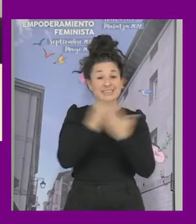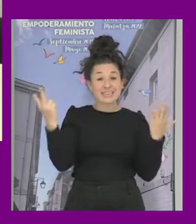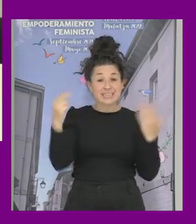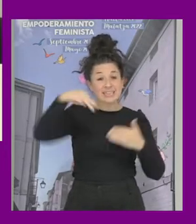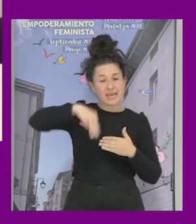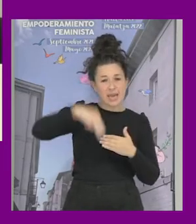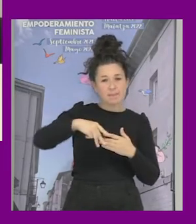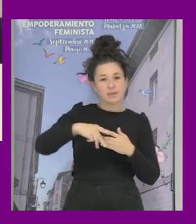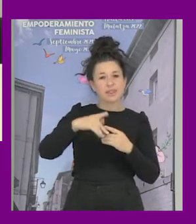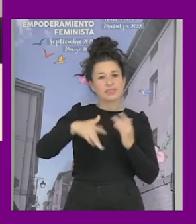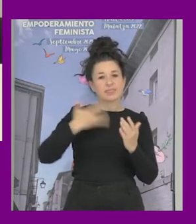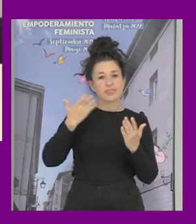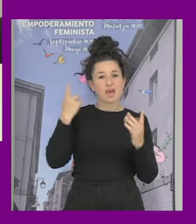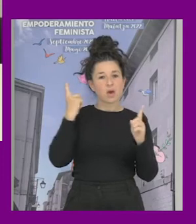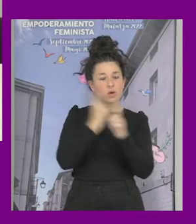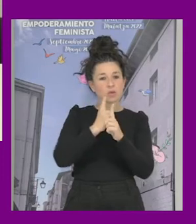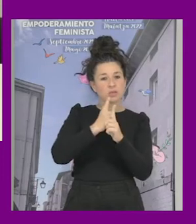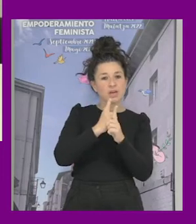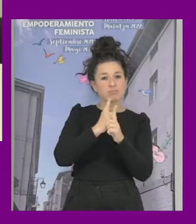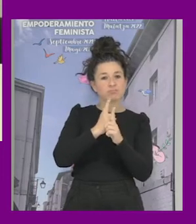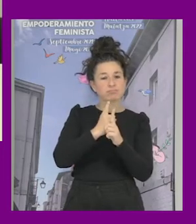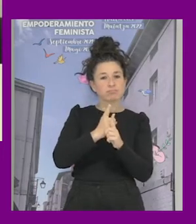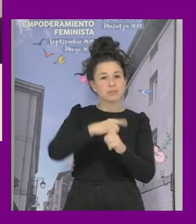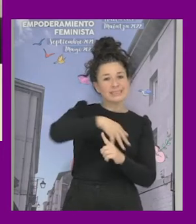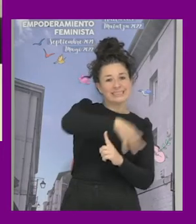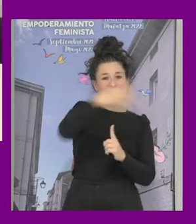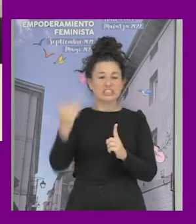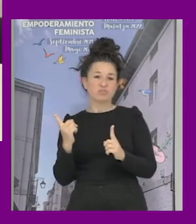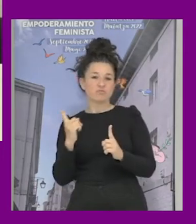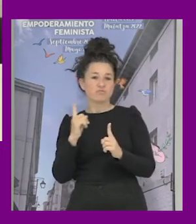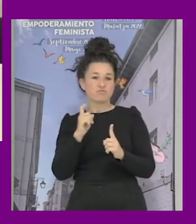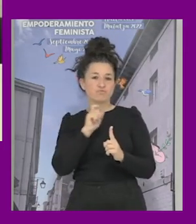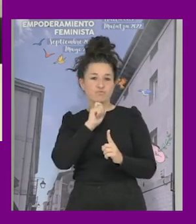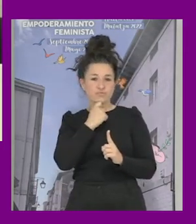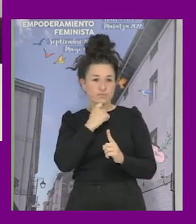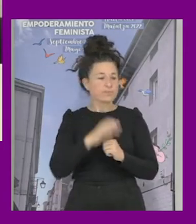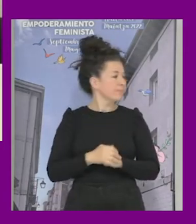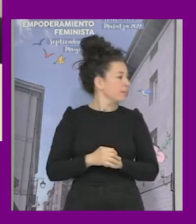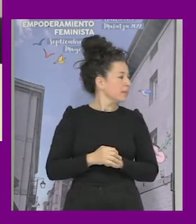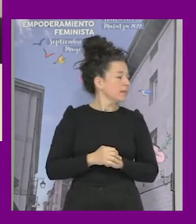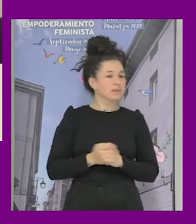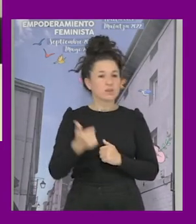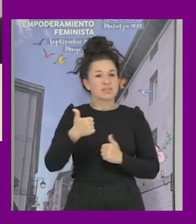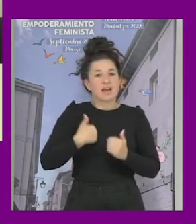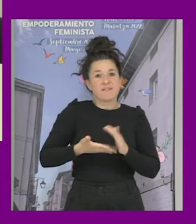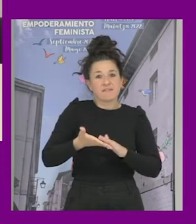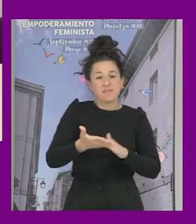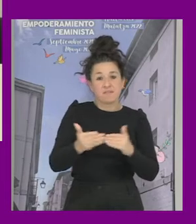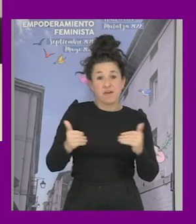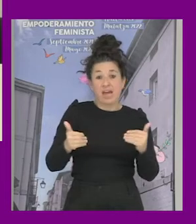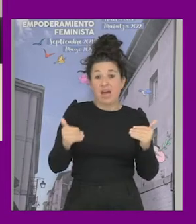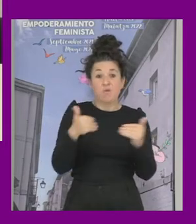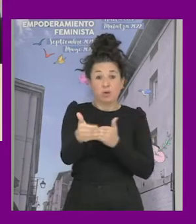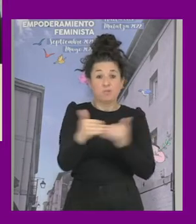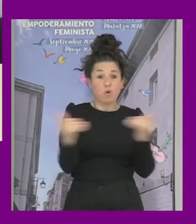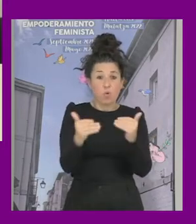bofobia estamos casi casi terminando ya lo que podría ser el curso de la escuela que terminará el jueves con un